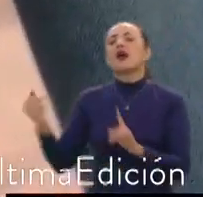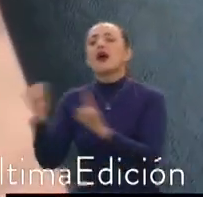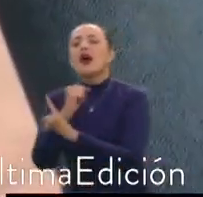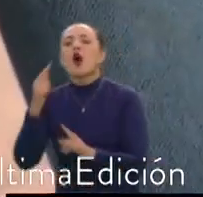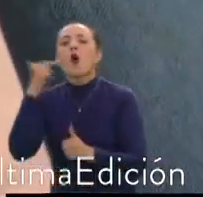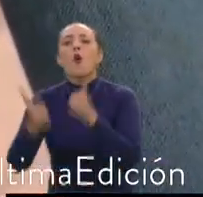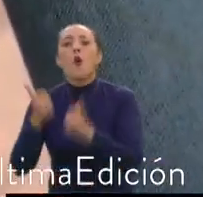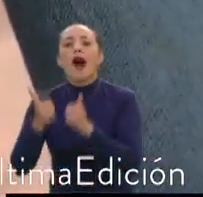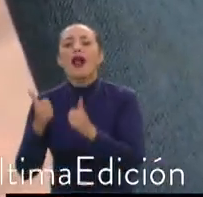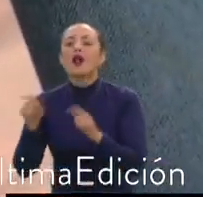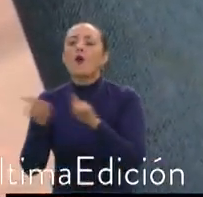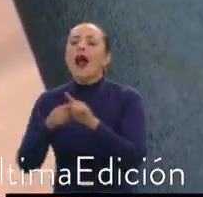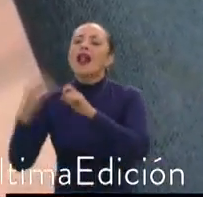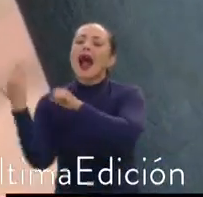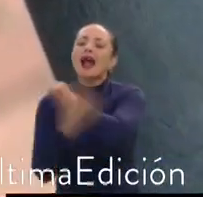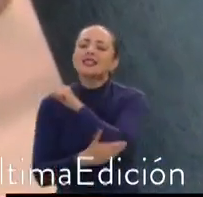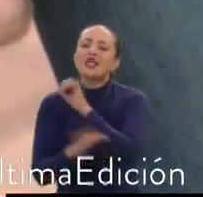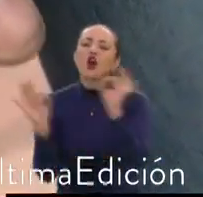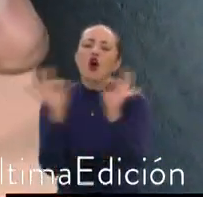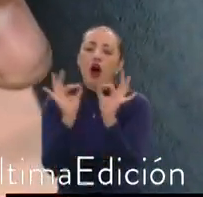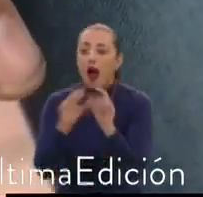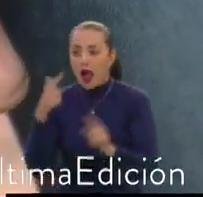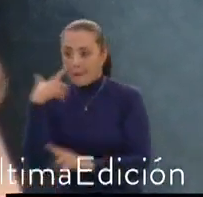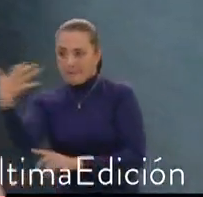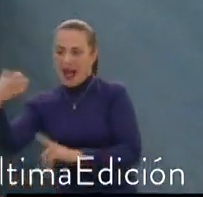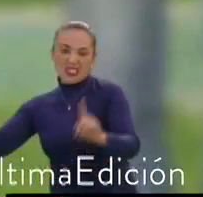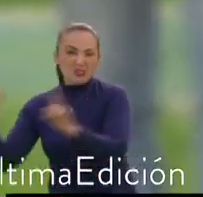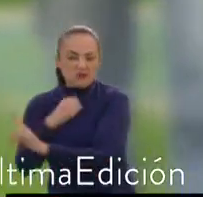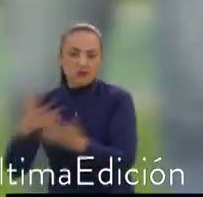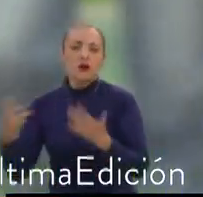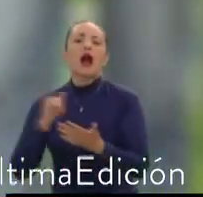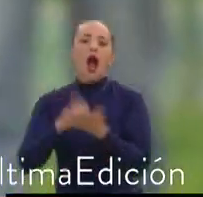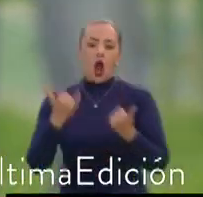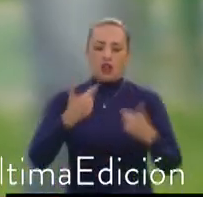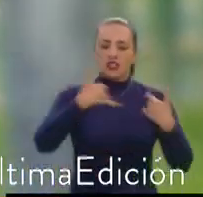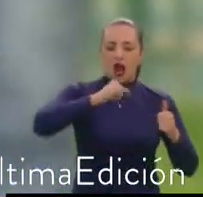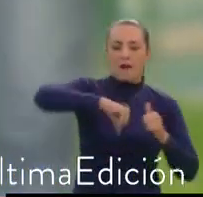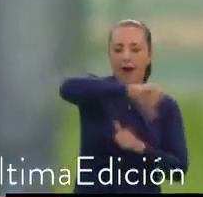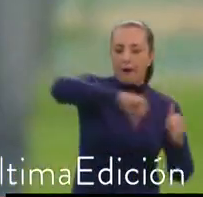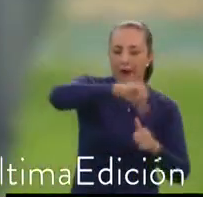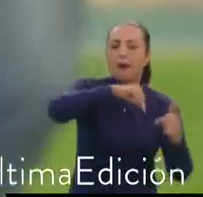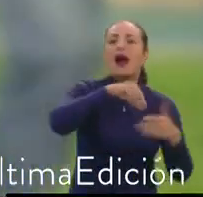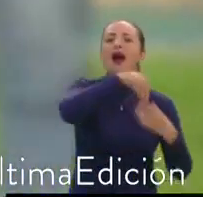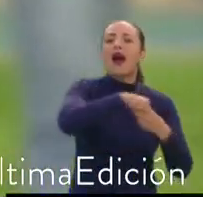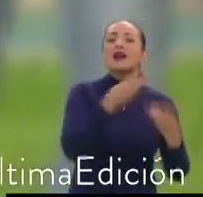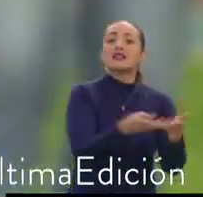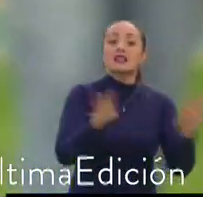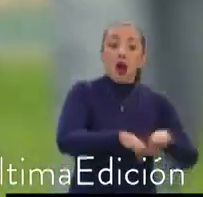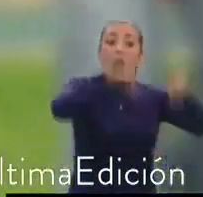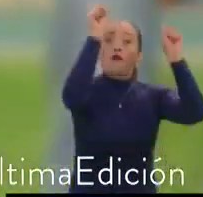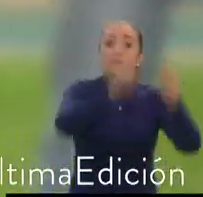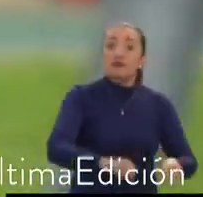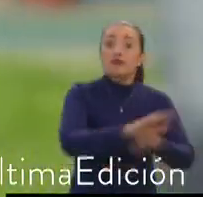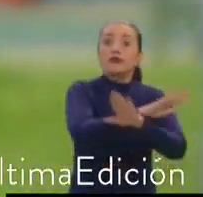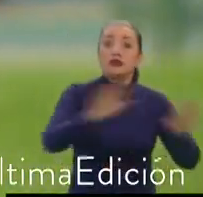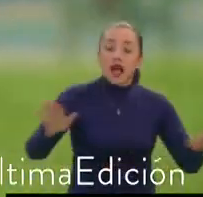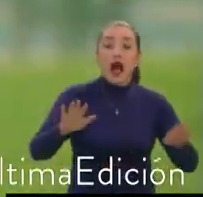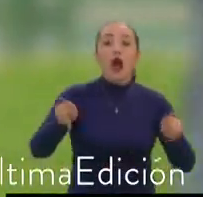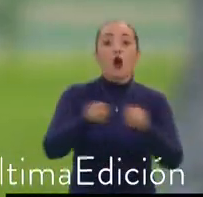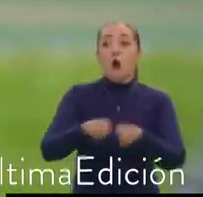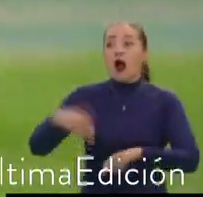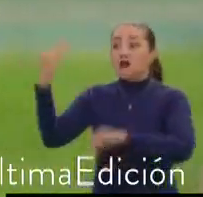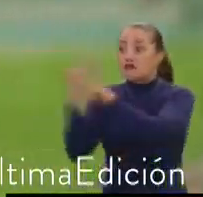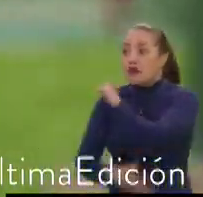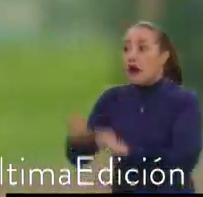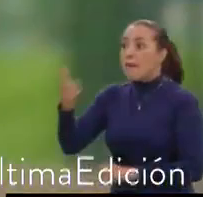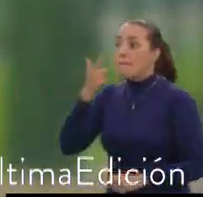maltrato. El proyecto pasa su último debate en el Senado. Es importante recordar que de aprobarse su aplicación no generará a los padres ningún